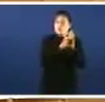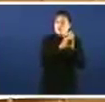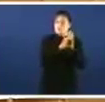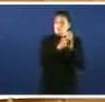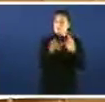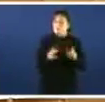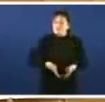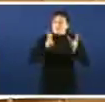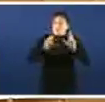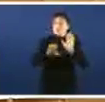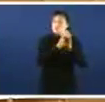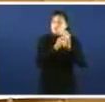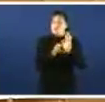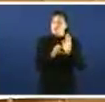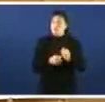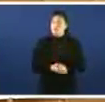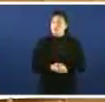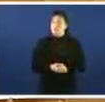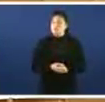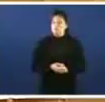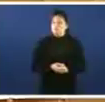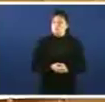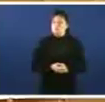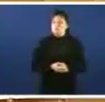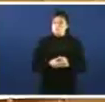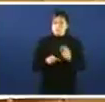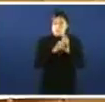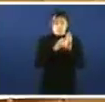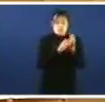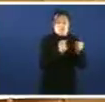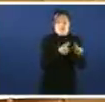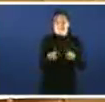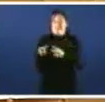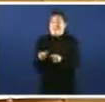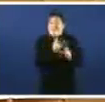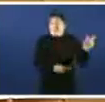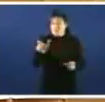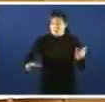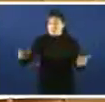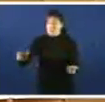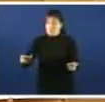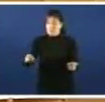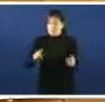liberdades constitucionais que a Constitución atribuía aos cidadas no título primeiro